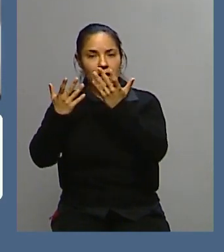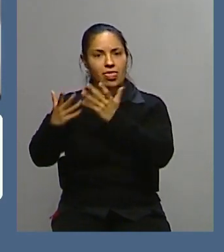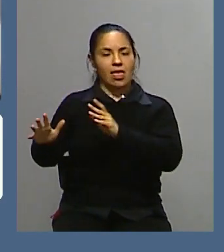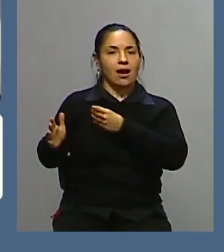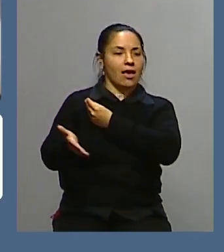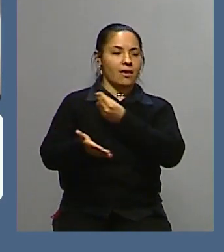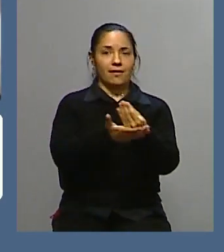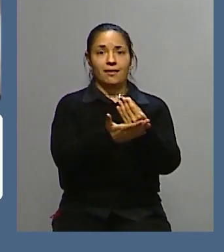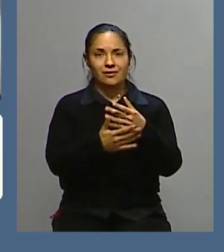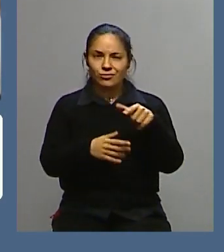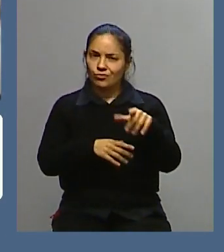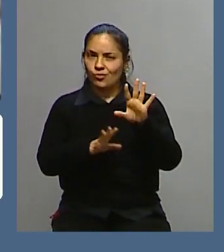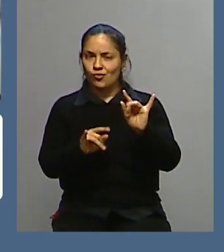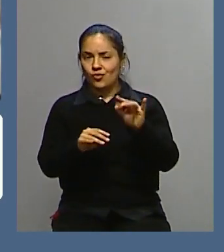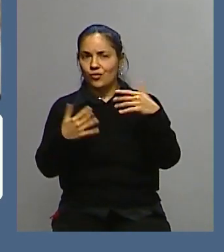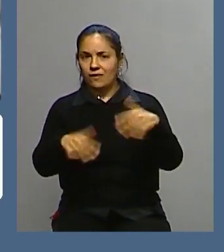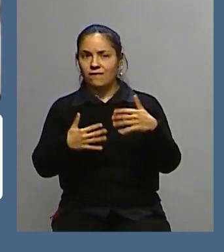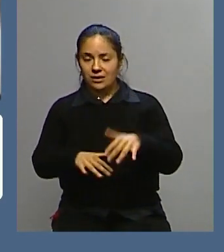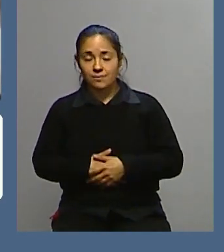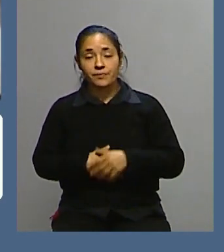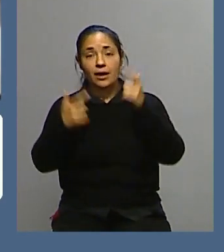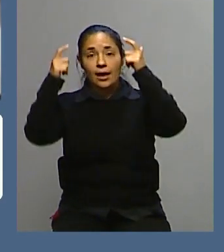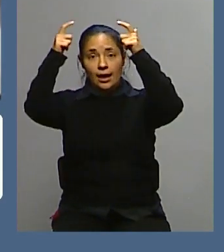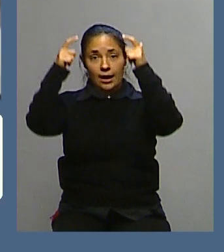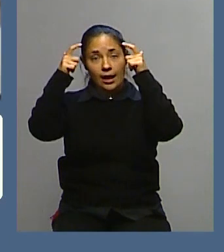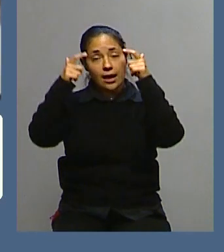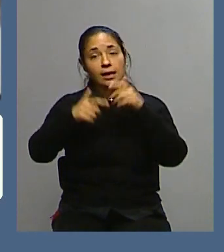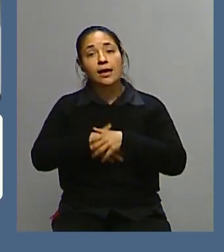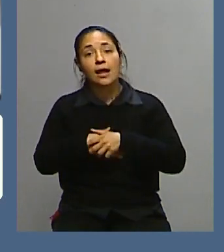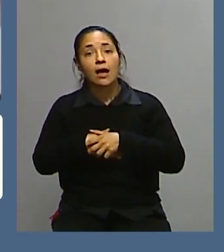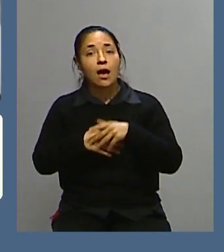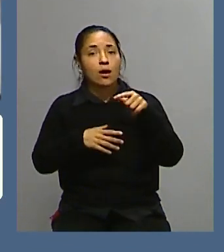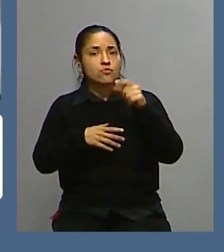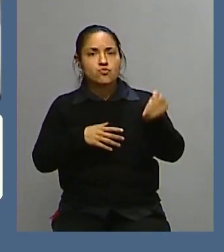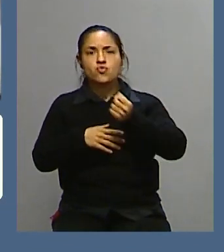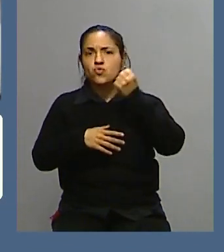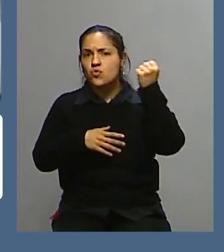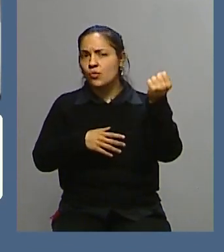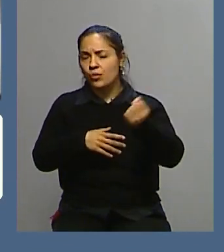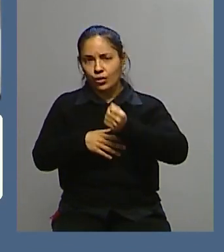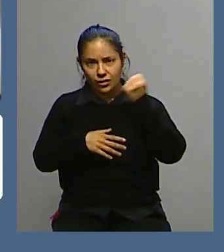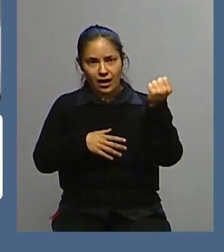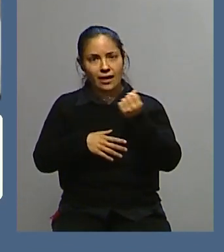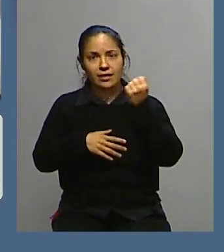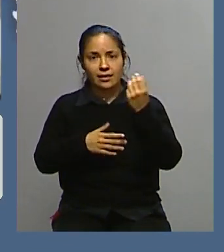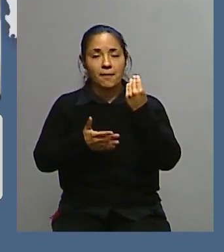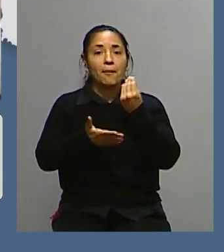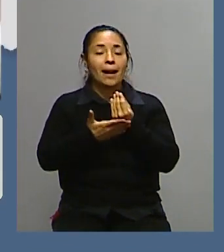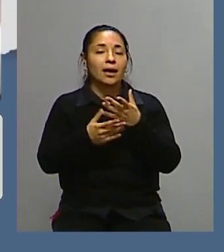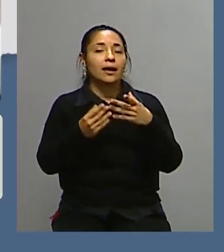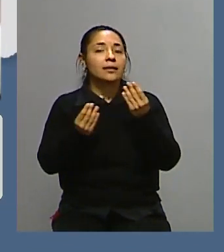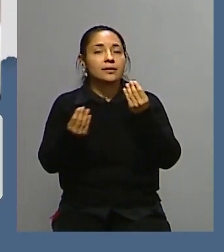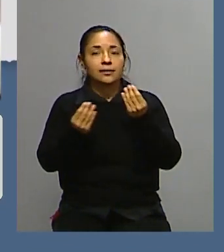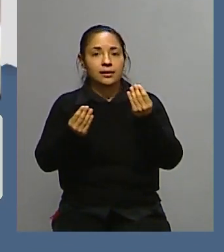complicado. Con lo cual, la reina era realmente una figura muy importante para el mantenimiento